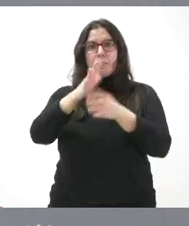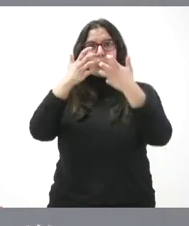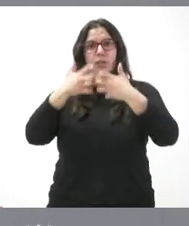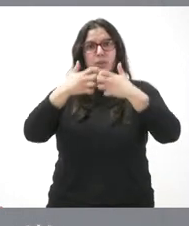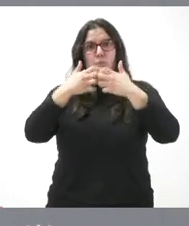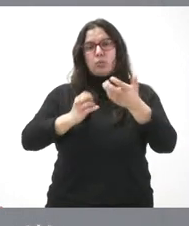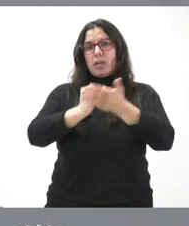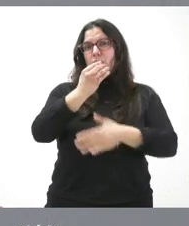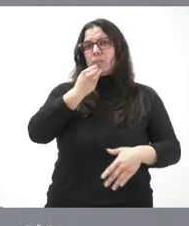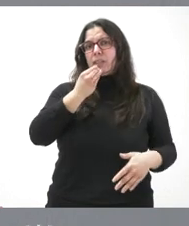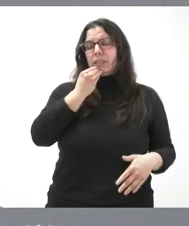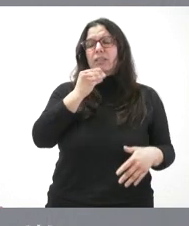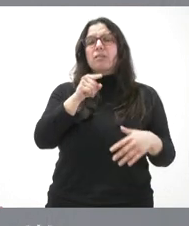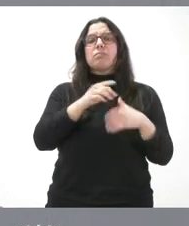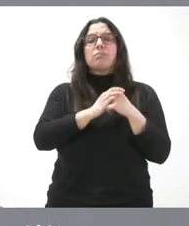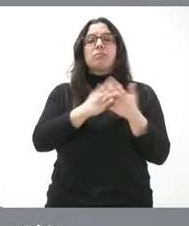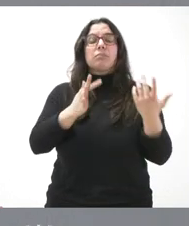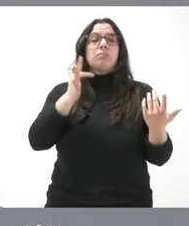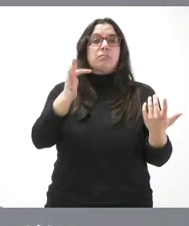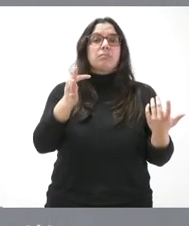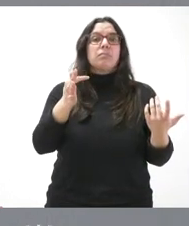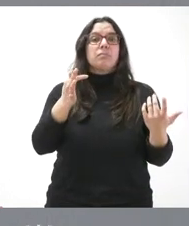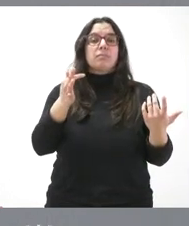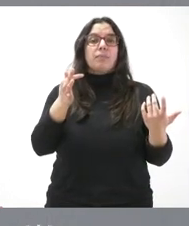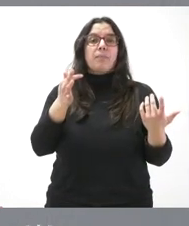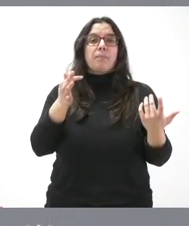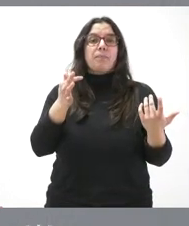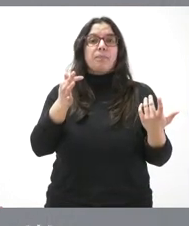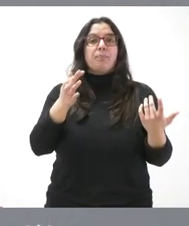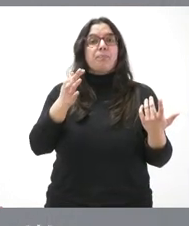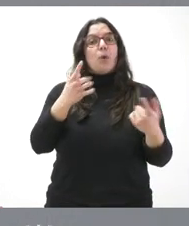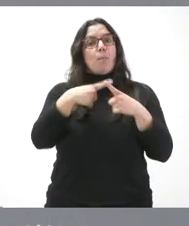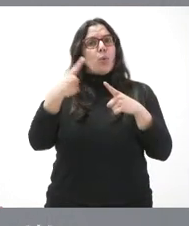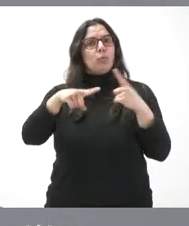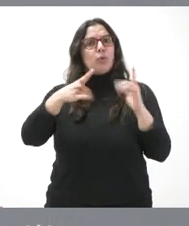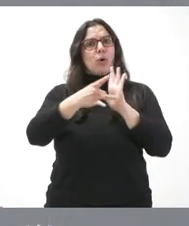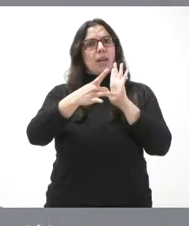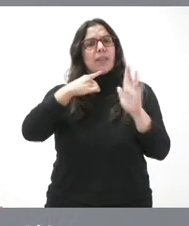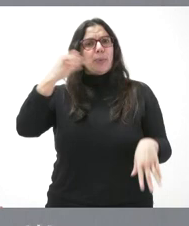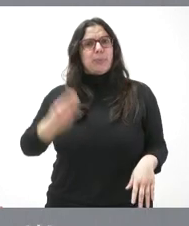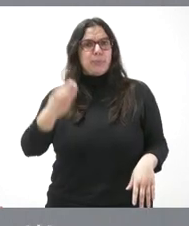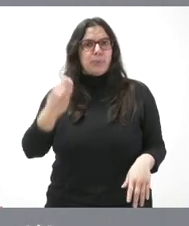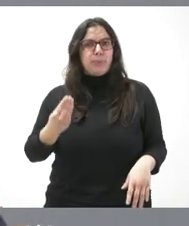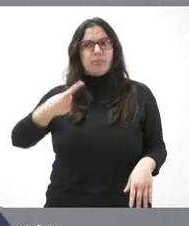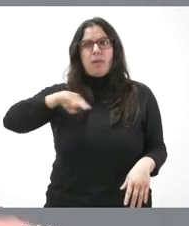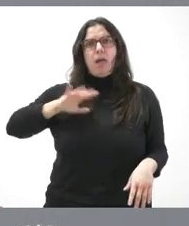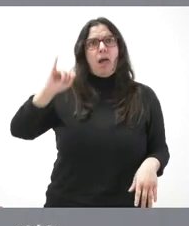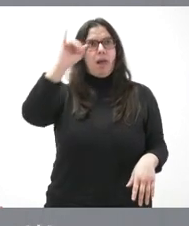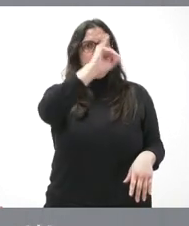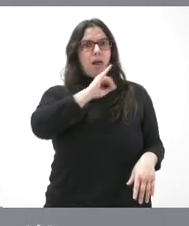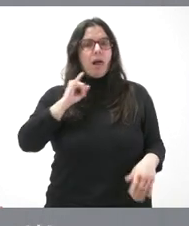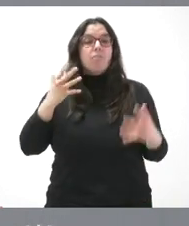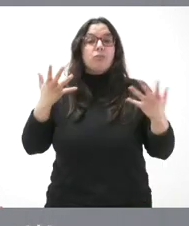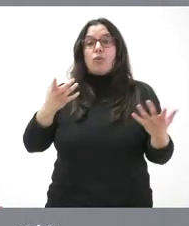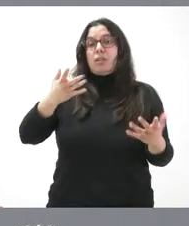agroalimentaria y donde, además, tenemos productos de muy alta calidad. Desde ese punto de vista, es la